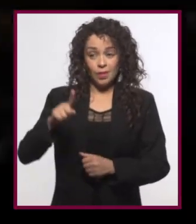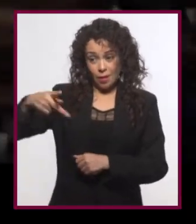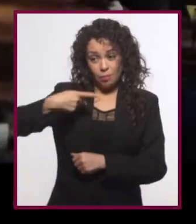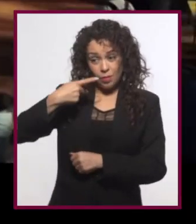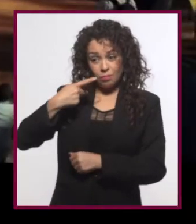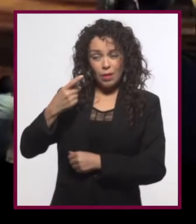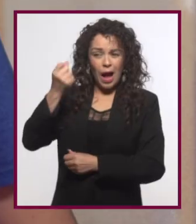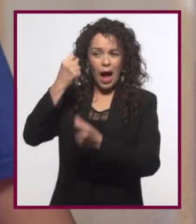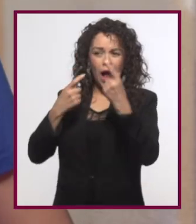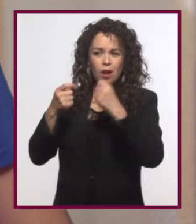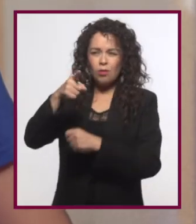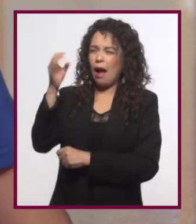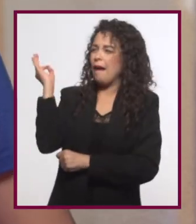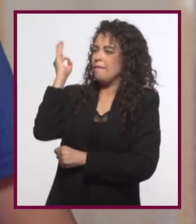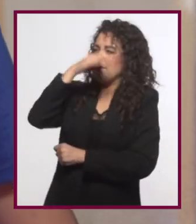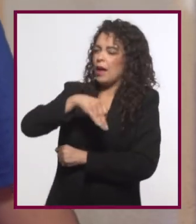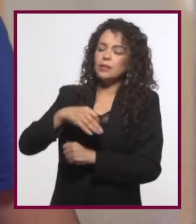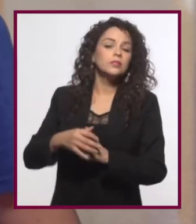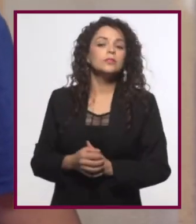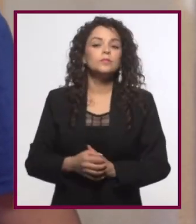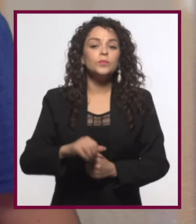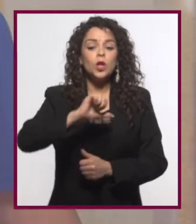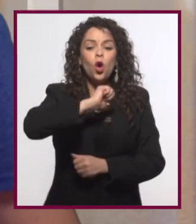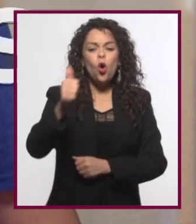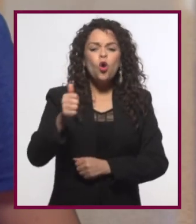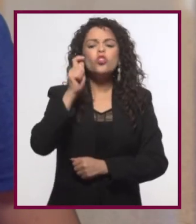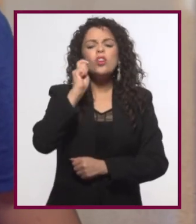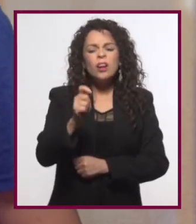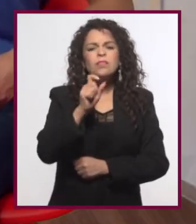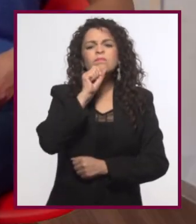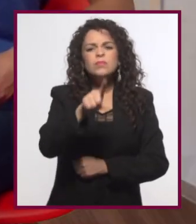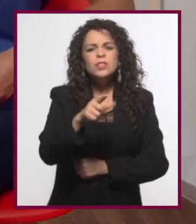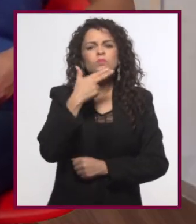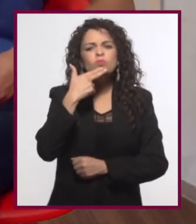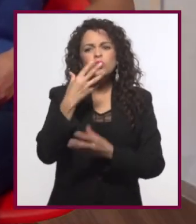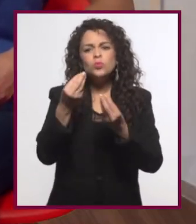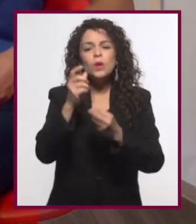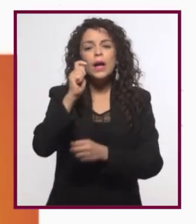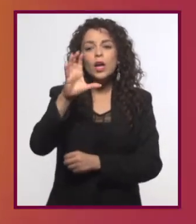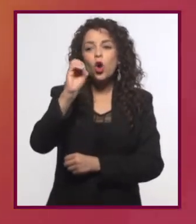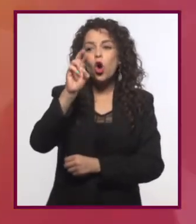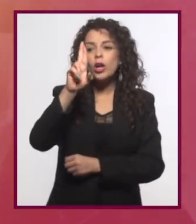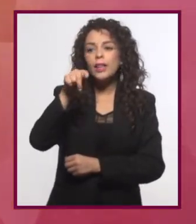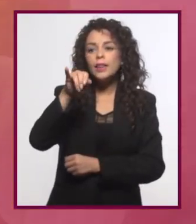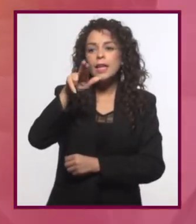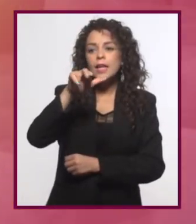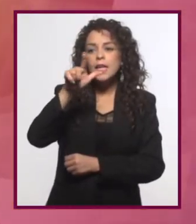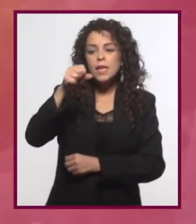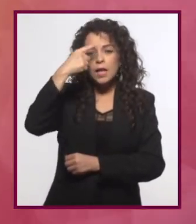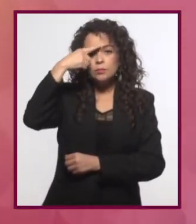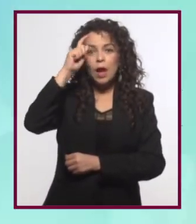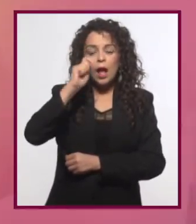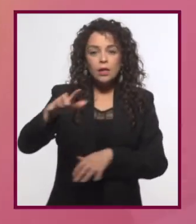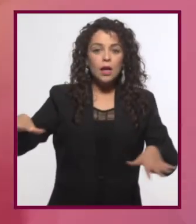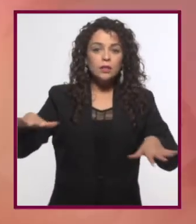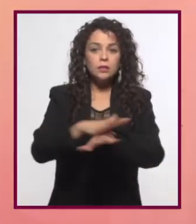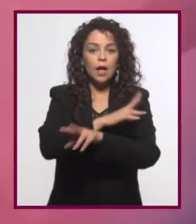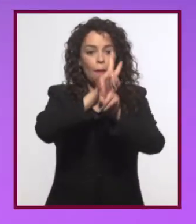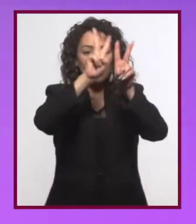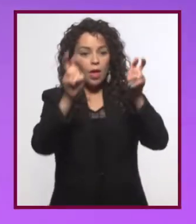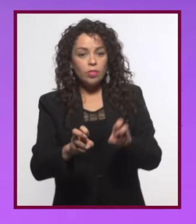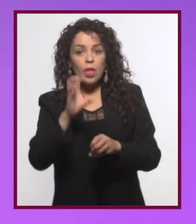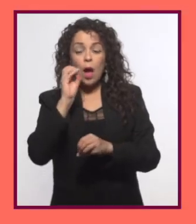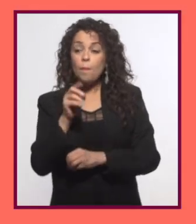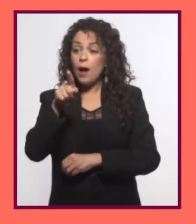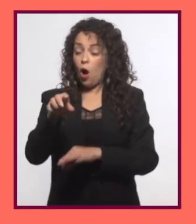bastante fingidos. También algo muy común son las cortinillas, que sirven para que los creadores cambien de tema o se remarque la